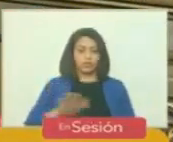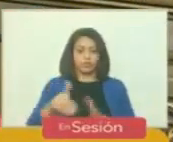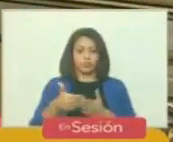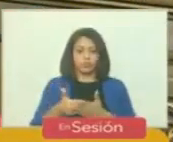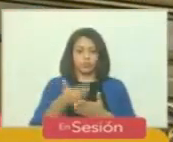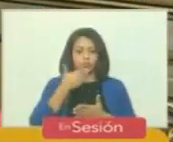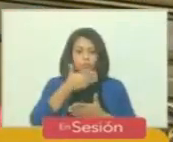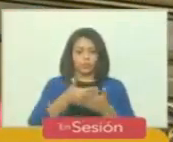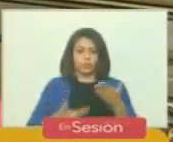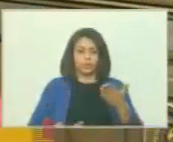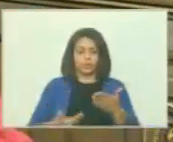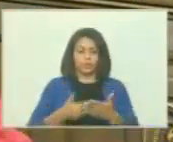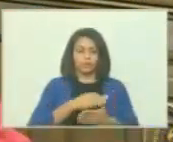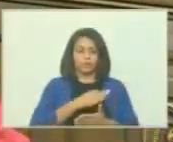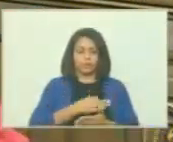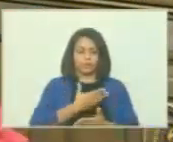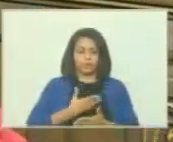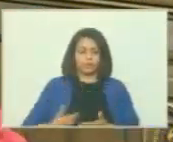de la propuesta, señor presidente.